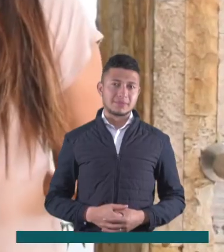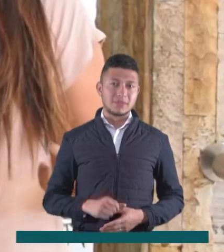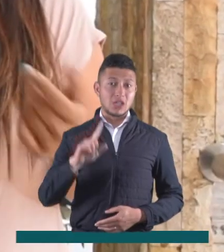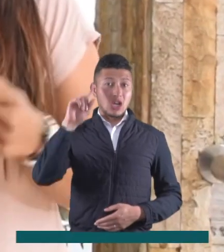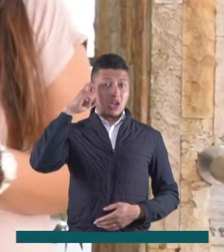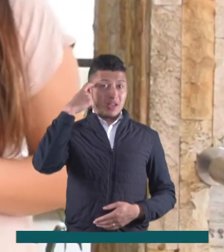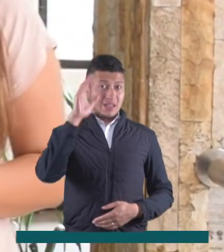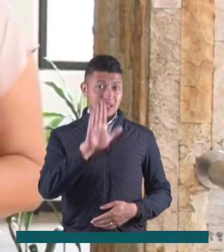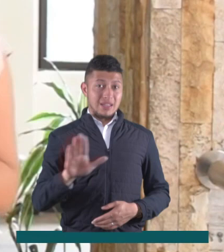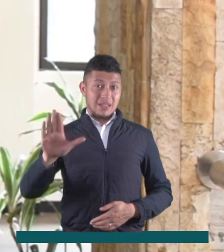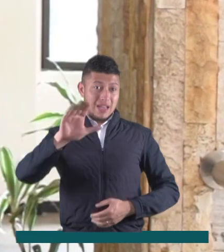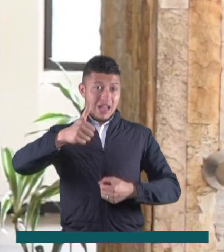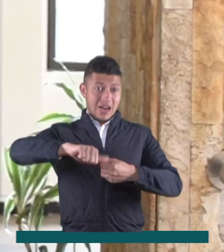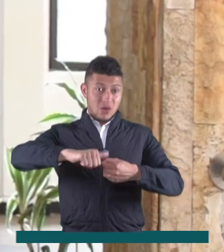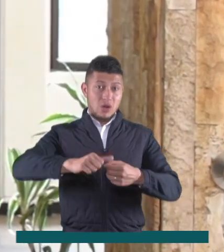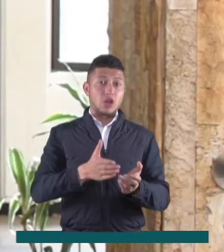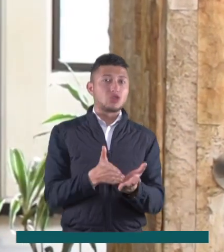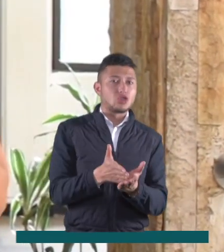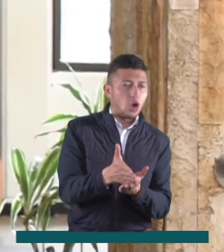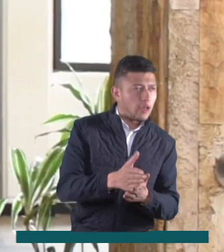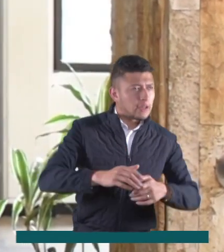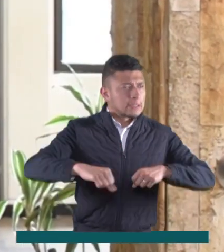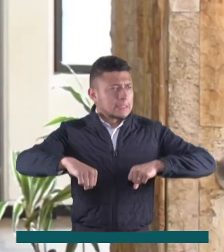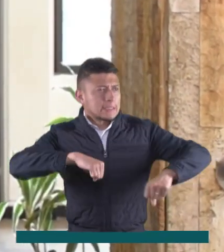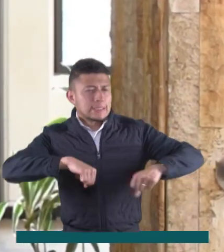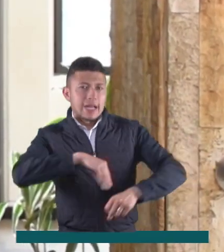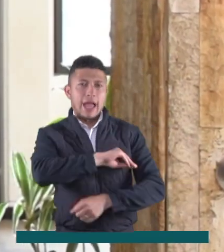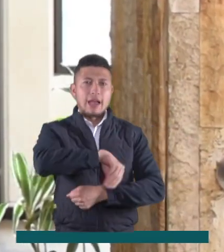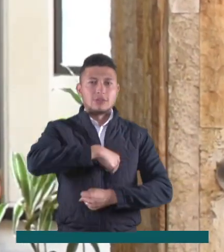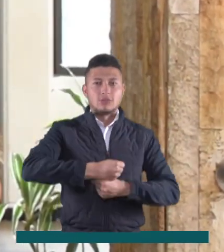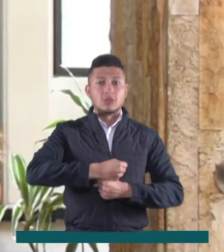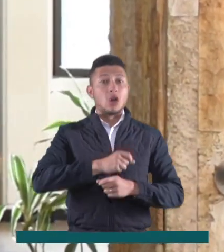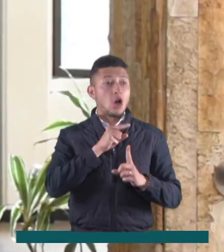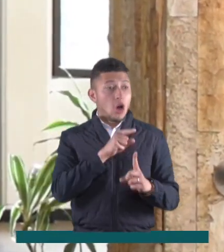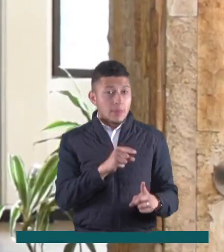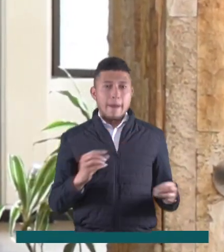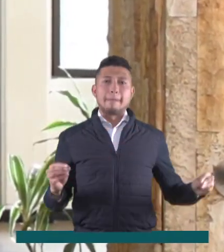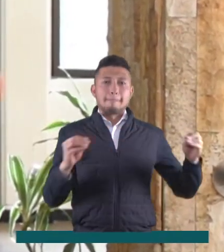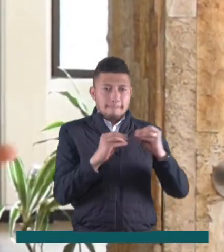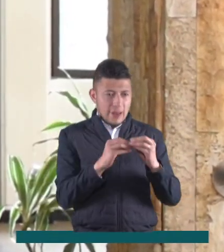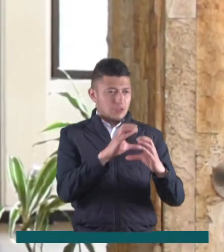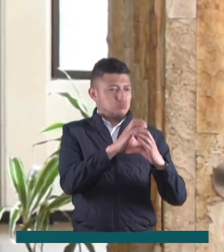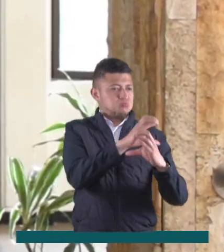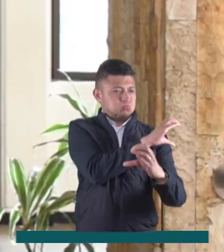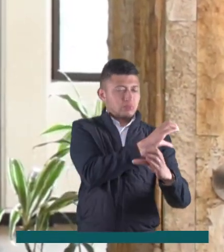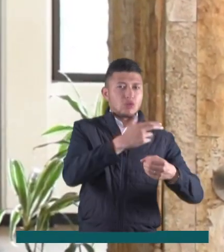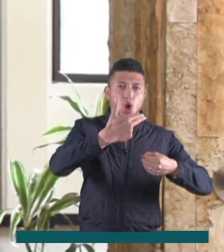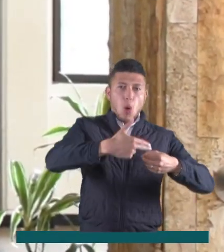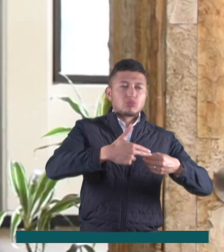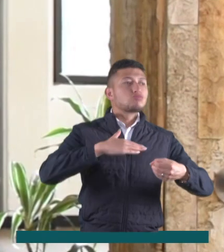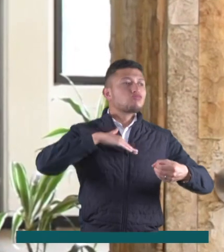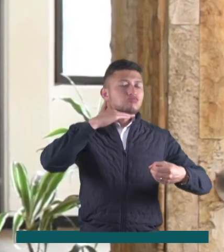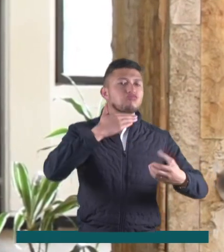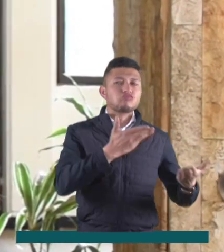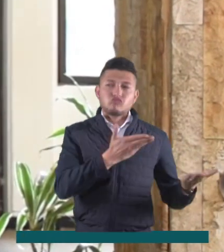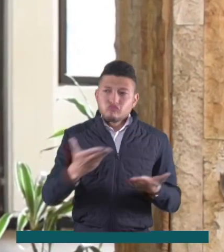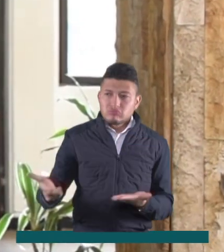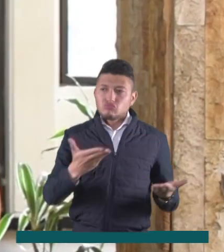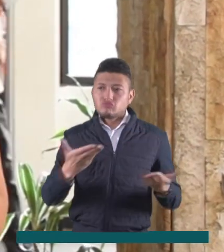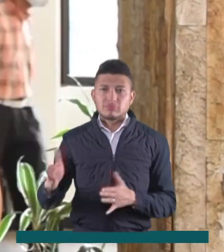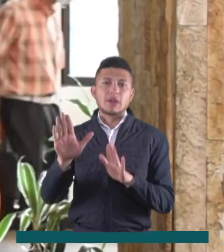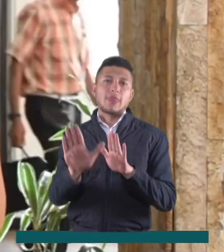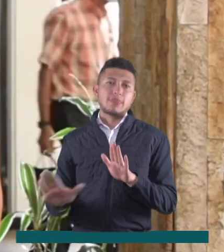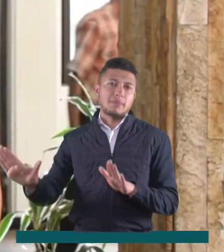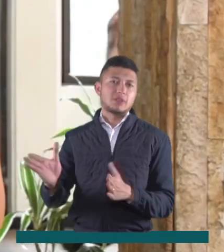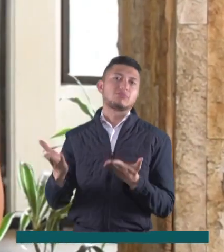Hasta el momento la gobernación de Arauca continúa adelantando gestiones para que se envíen más tractomulas con combustible suficiente para